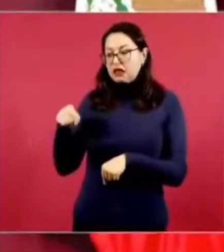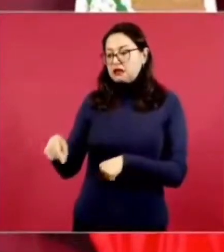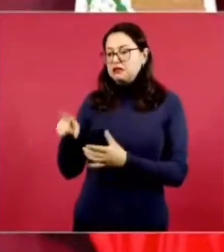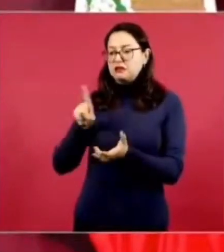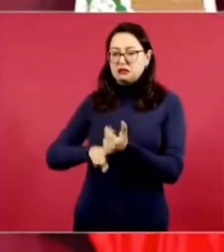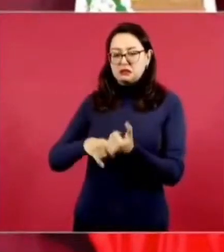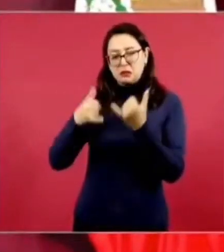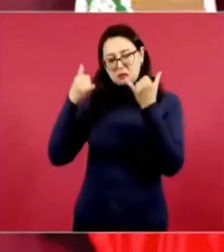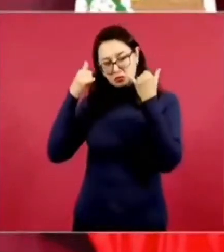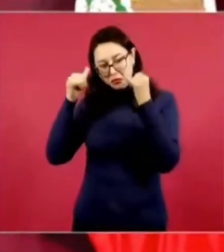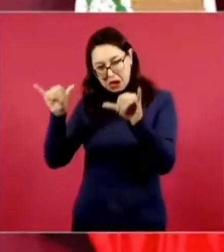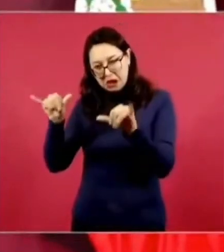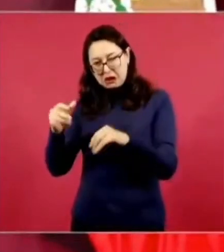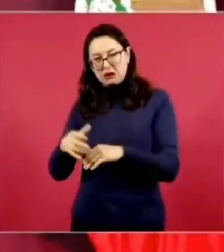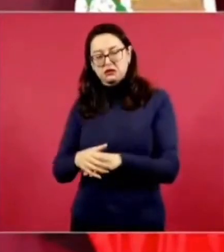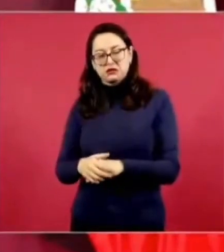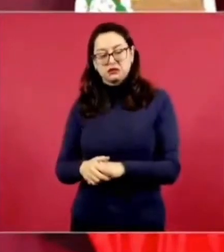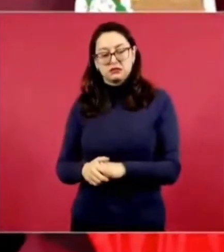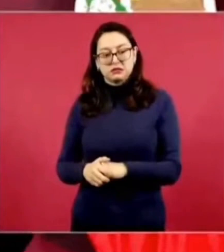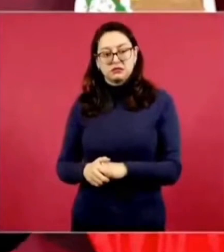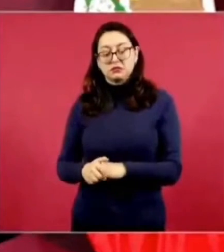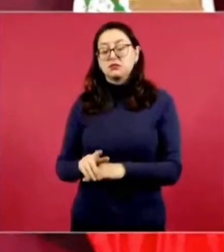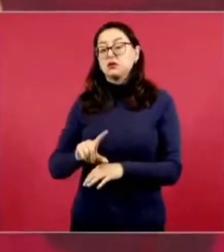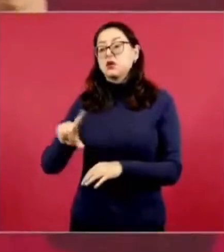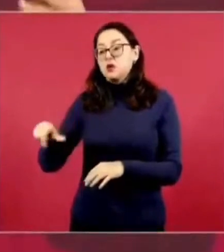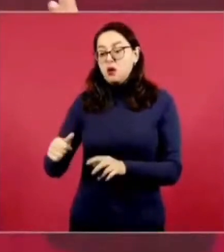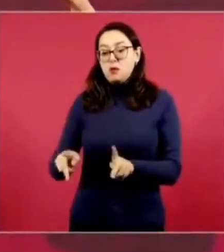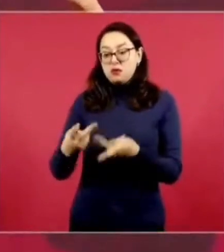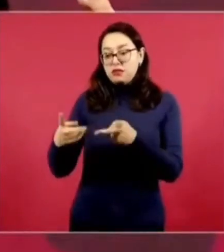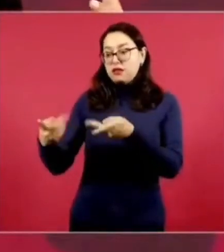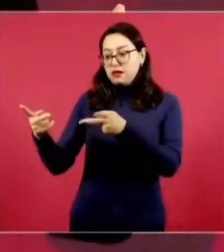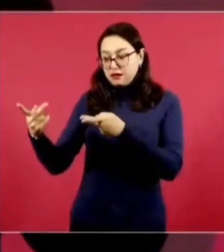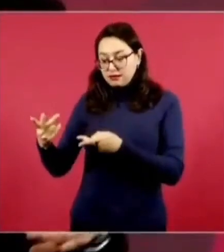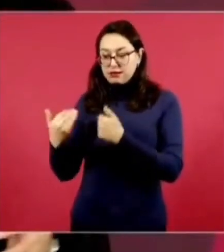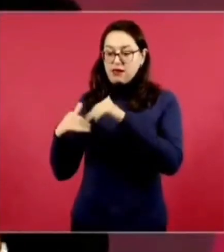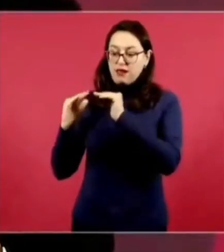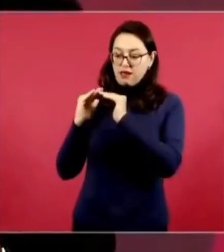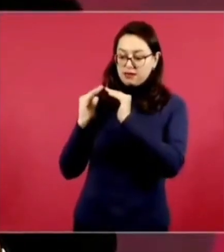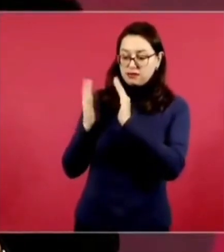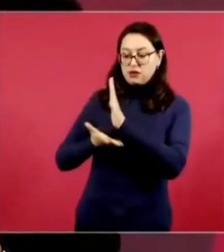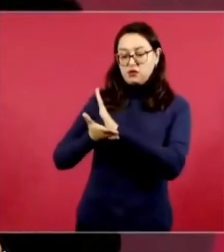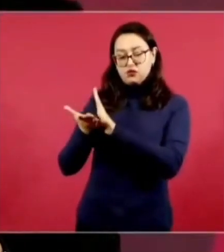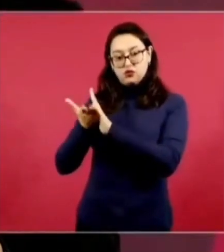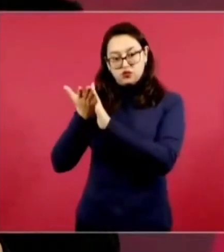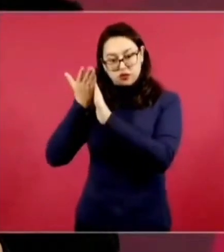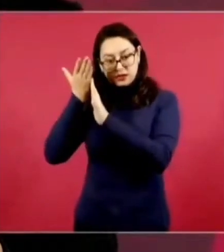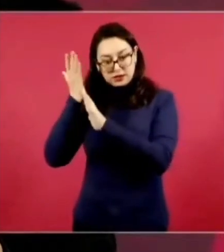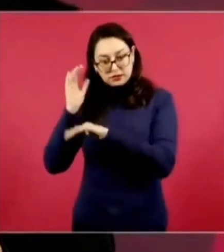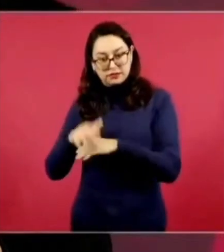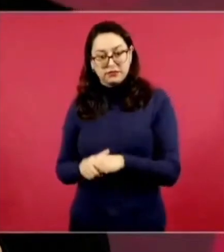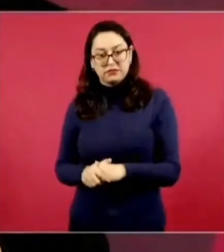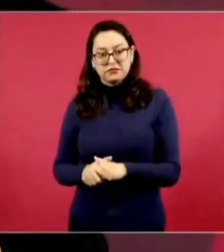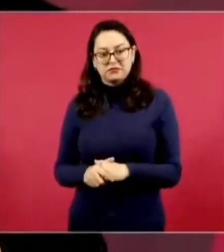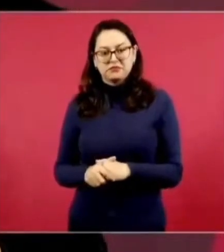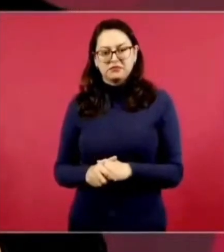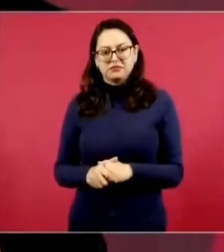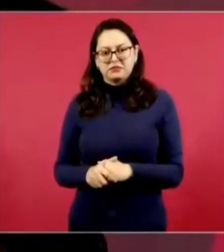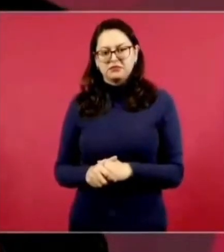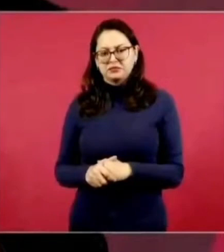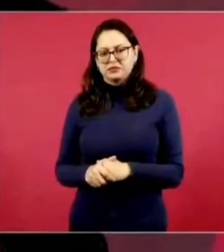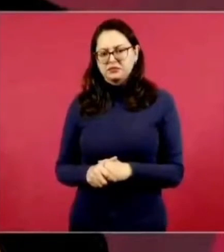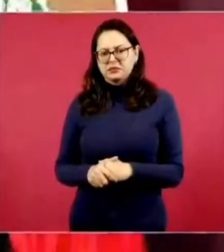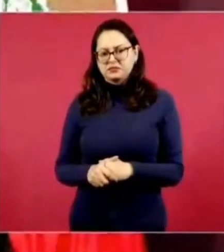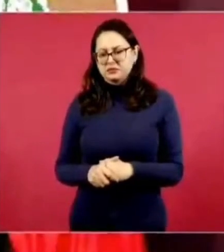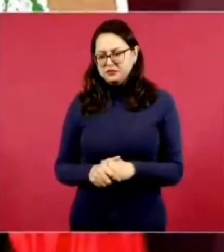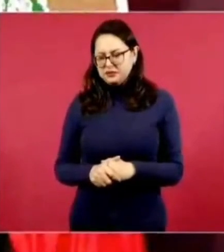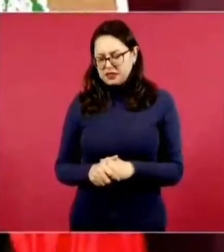y un corral y fueron vendiendo para hacer la casa y al final creo que les quedaron como 4